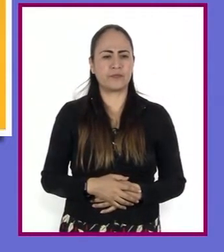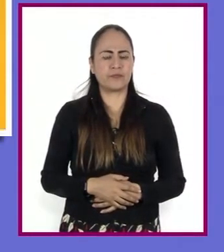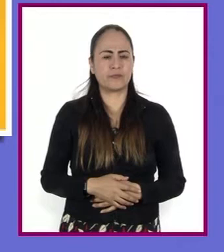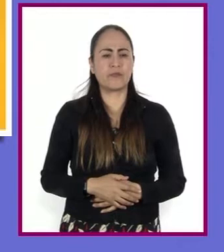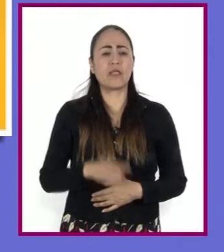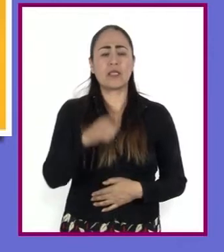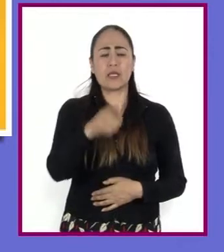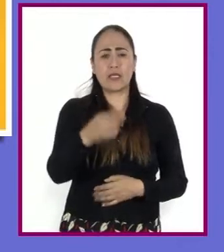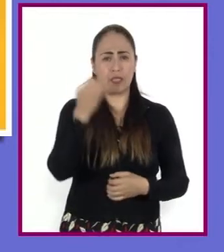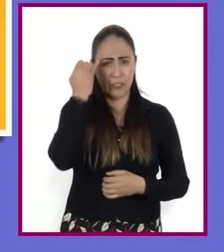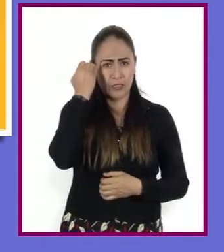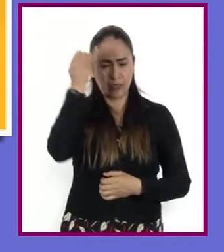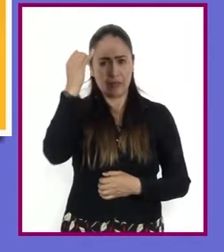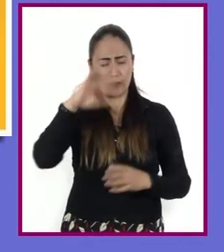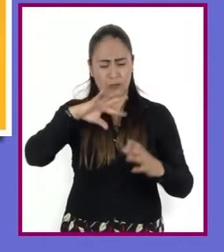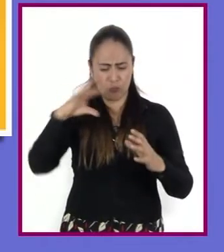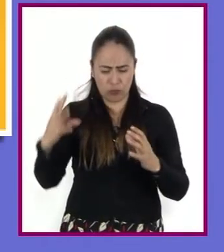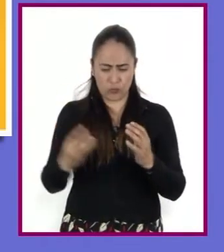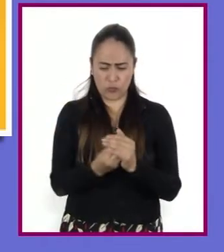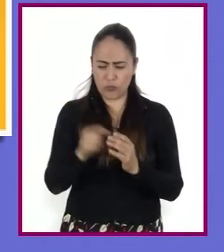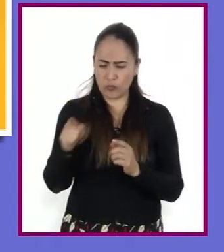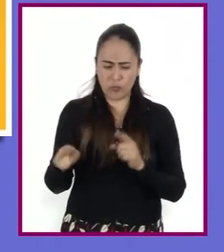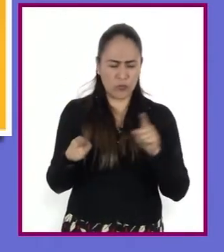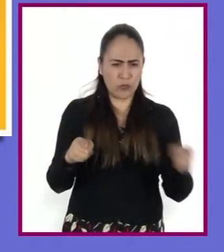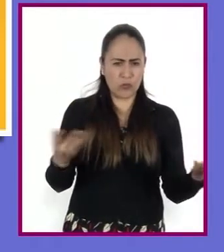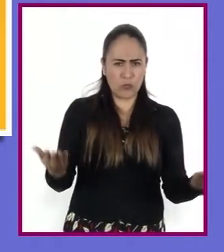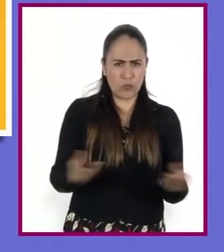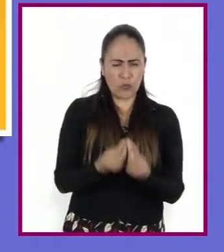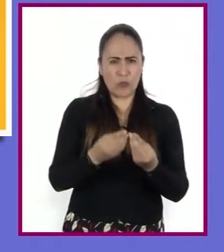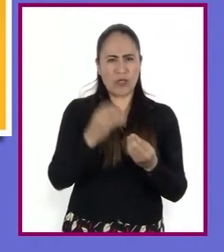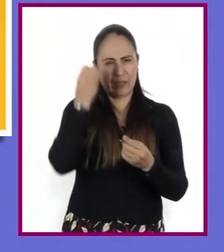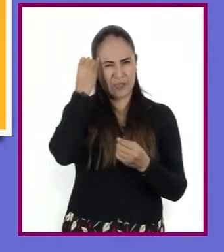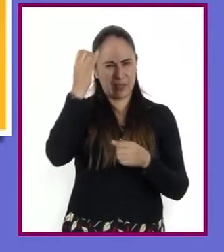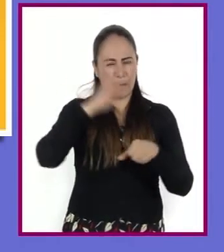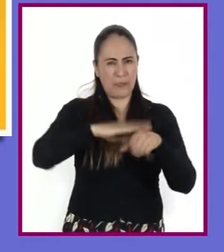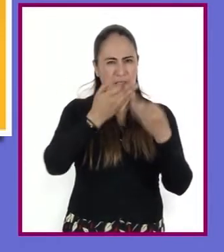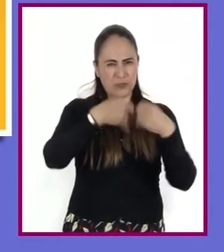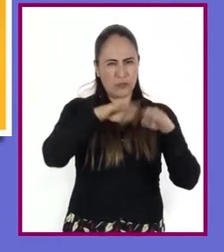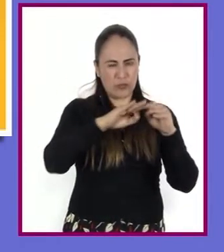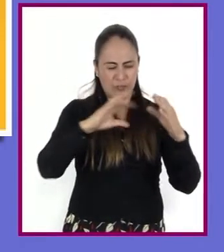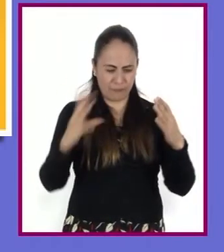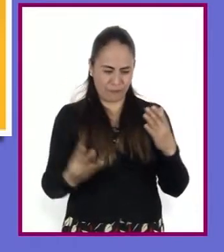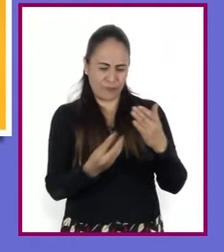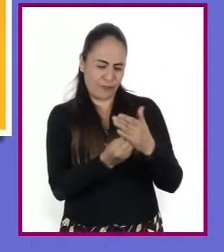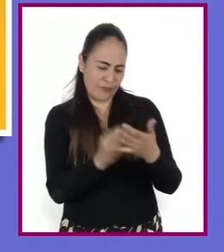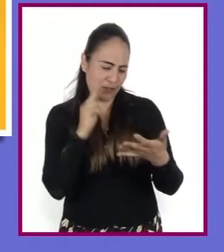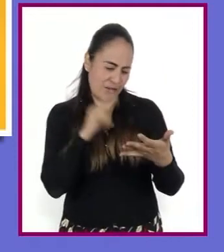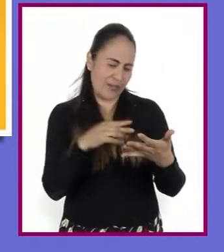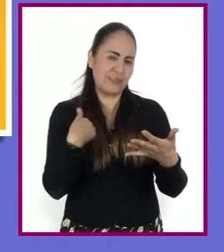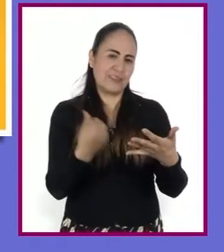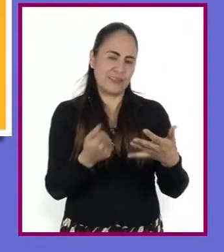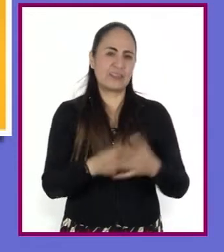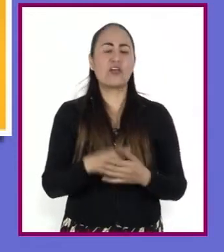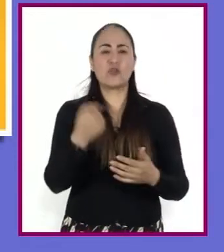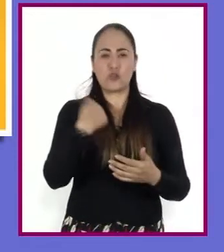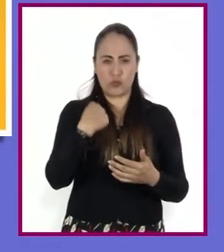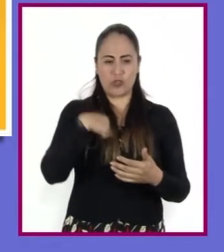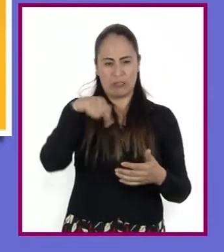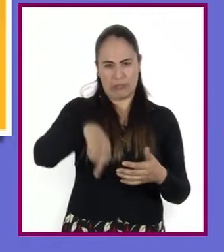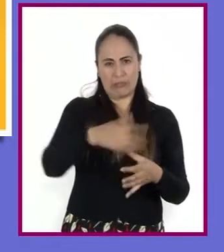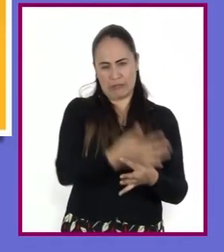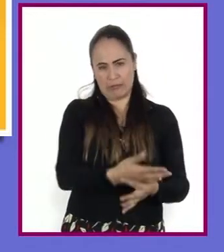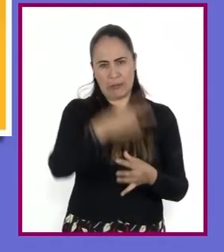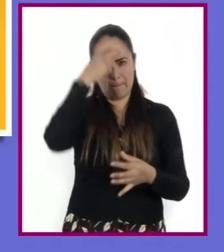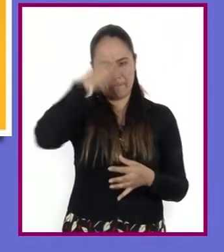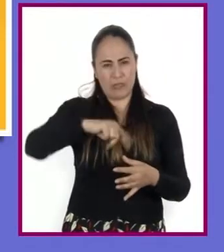Estas ideas son complementarias porque enriquecen la idea principal. Por ejemplo, el texto que dice que México dispone